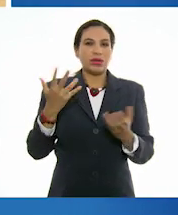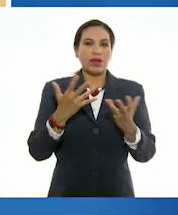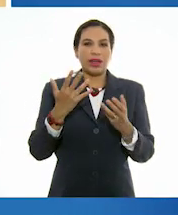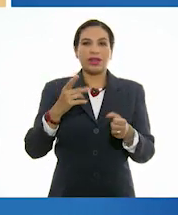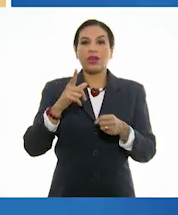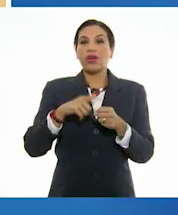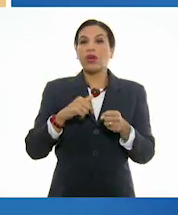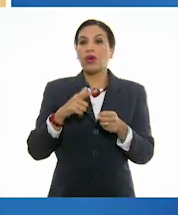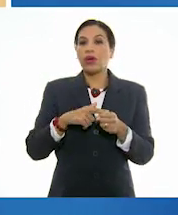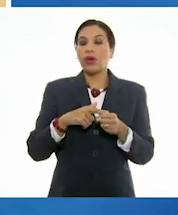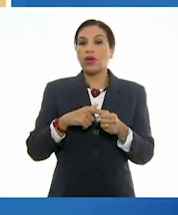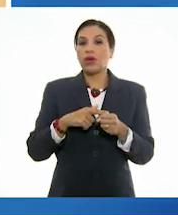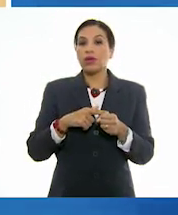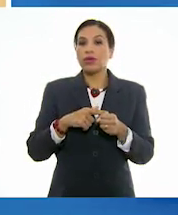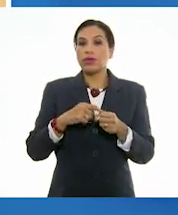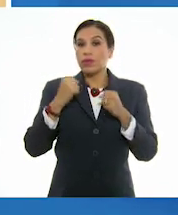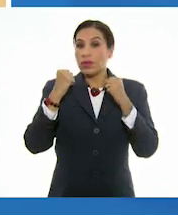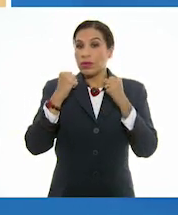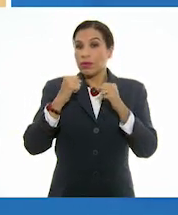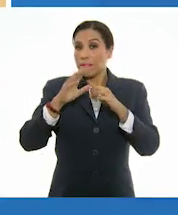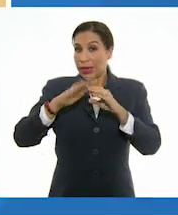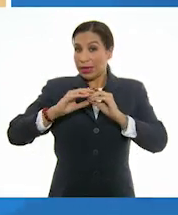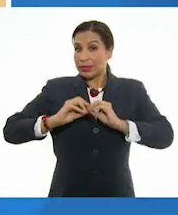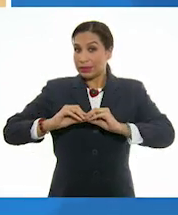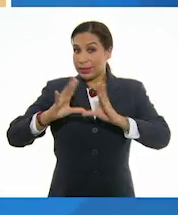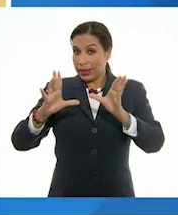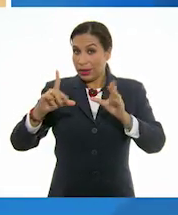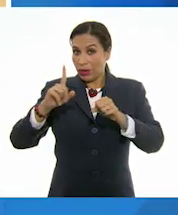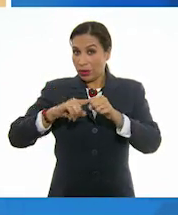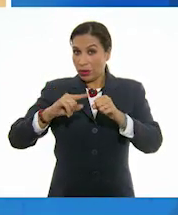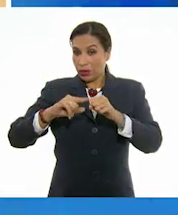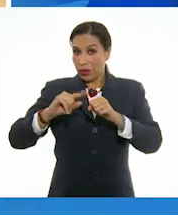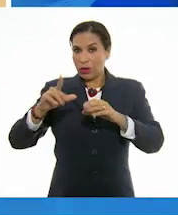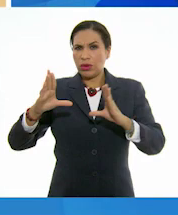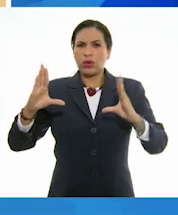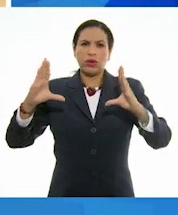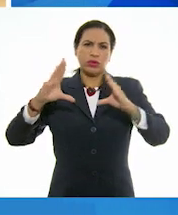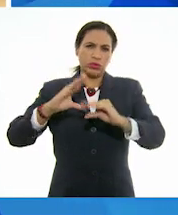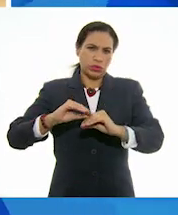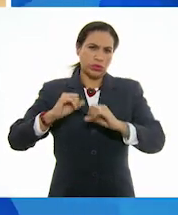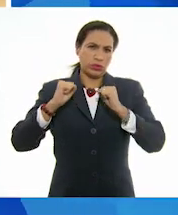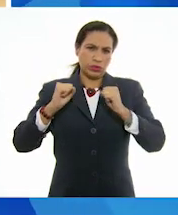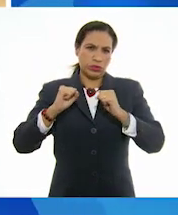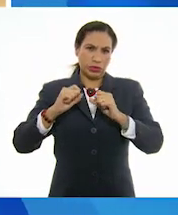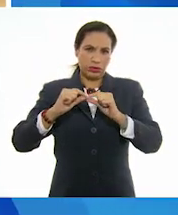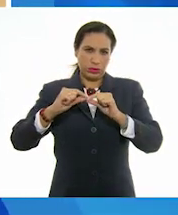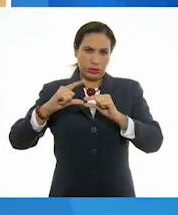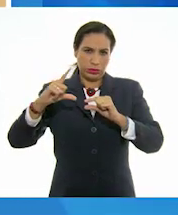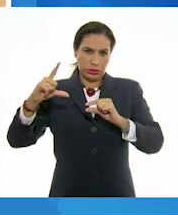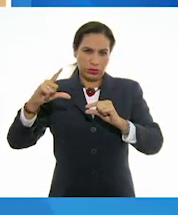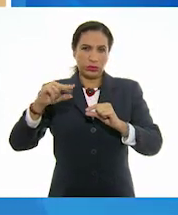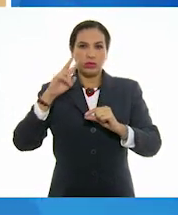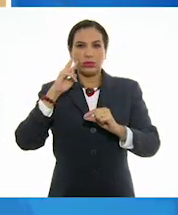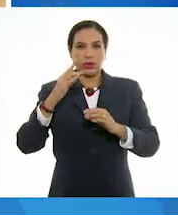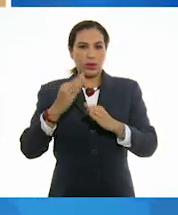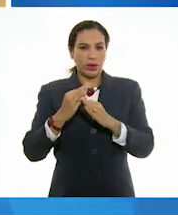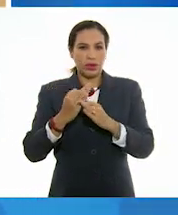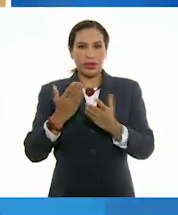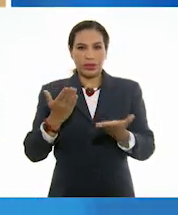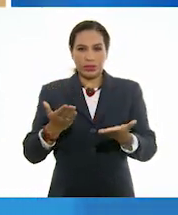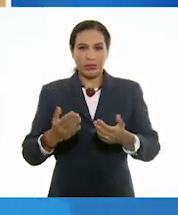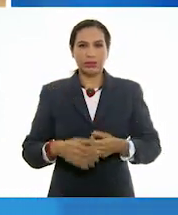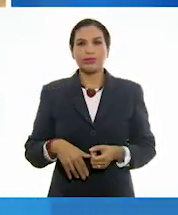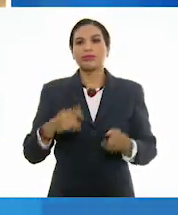desde el más claro hasta el más oscuro. Y este es el resultado.